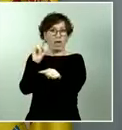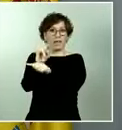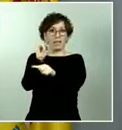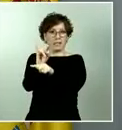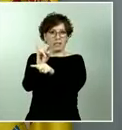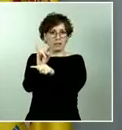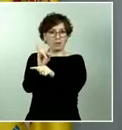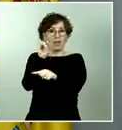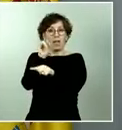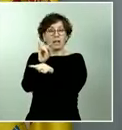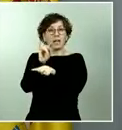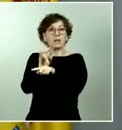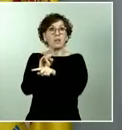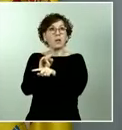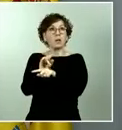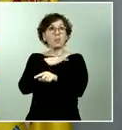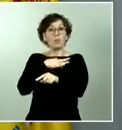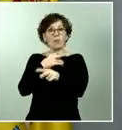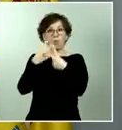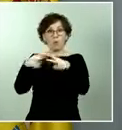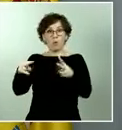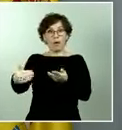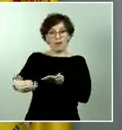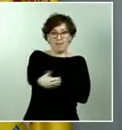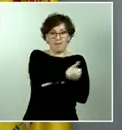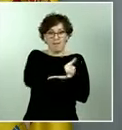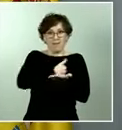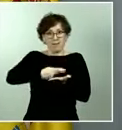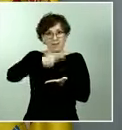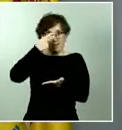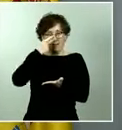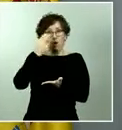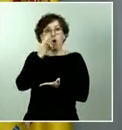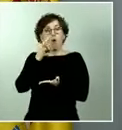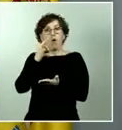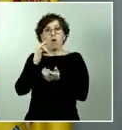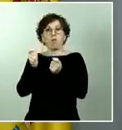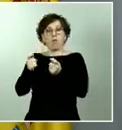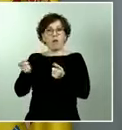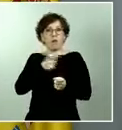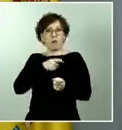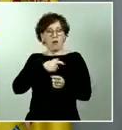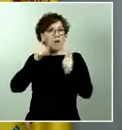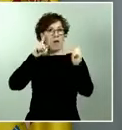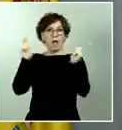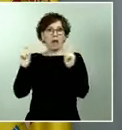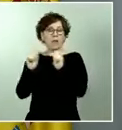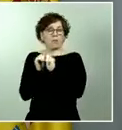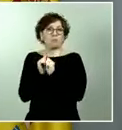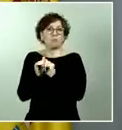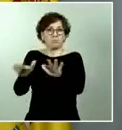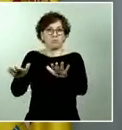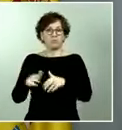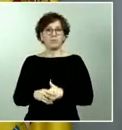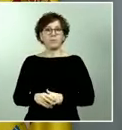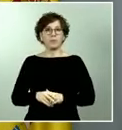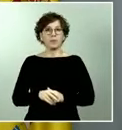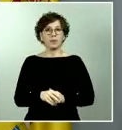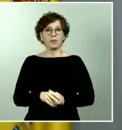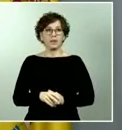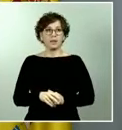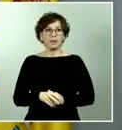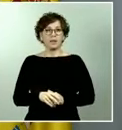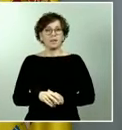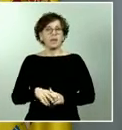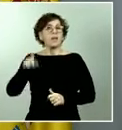o causar alarma social yo creo que es mejor dar dos ejemplos de lo que es un bulo y que bulos por ejemplo estamos detrás de ellos las fuerzas